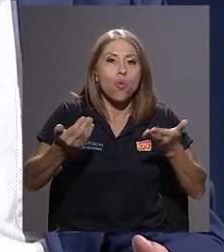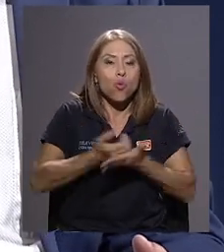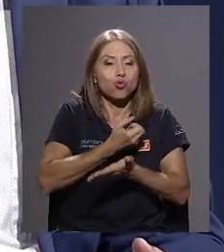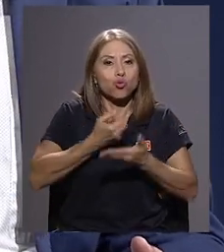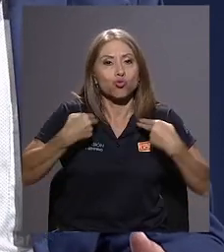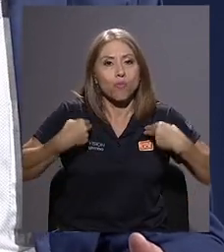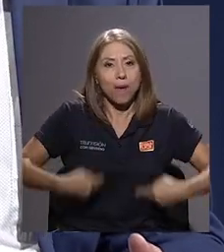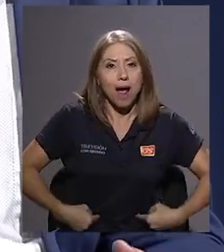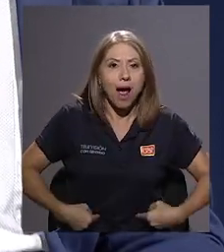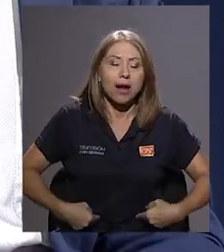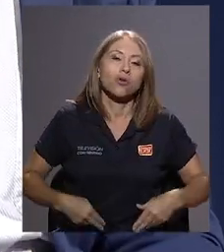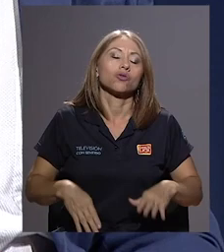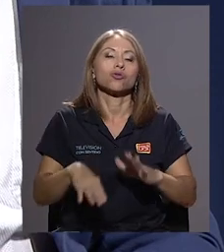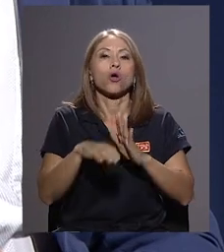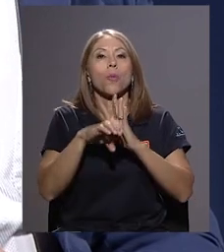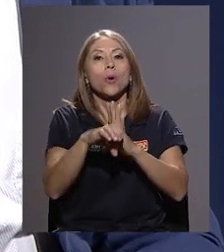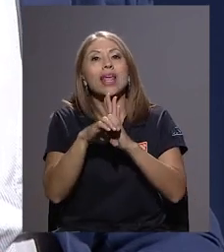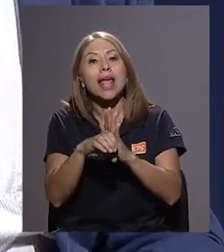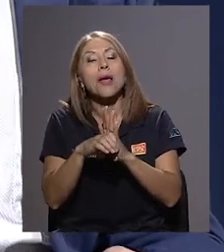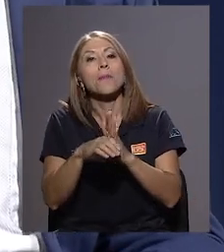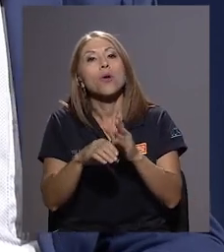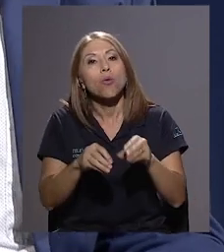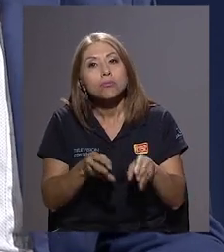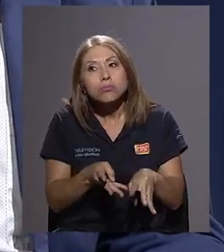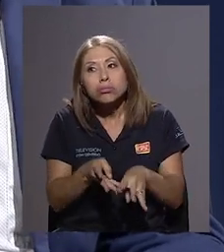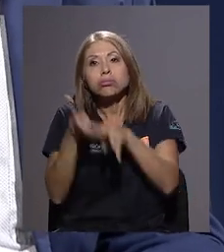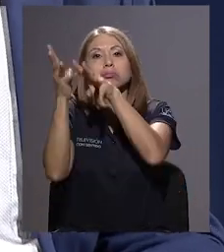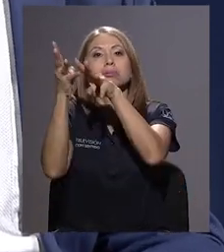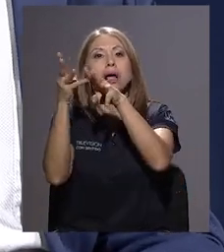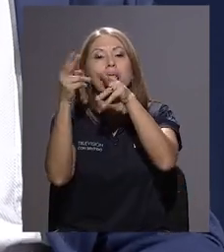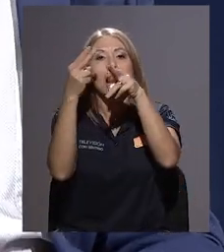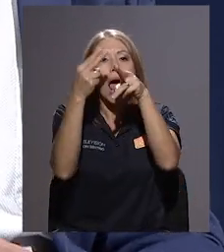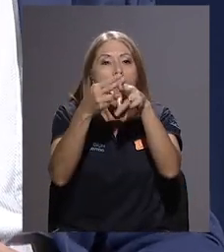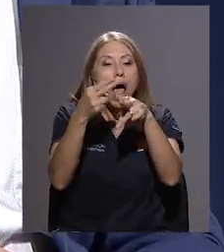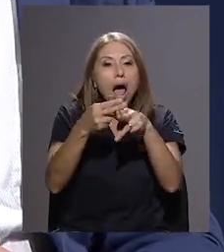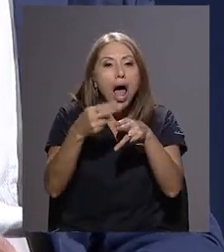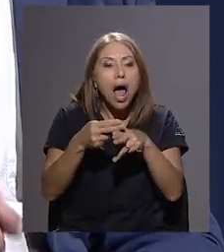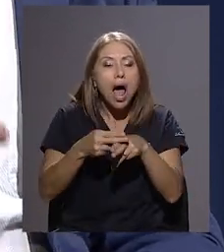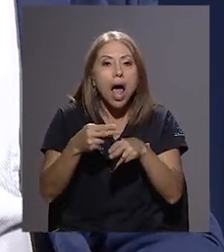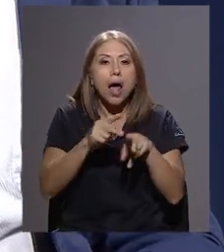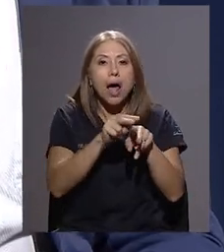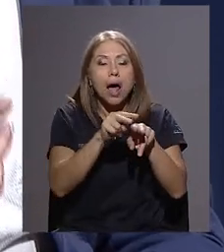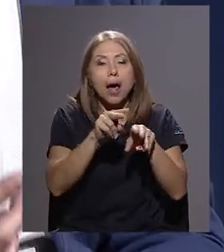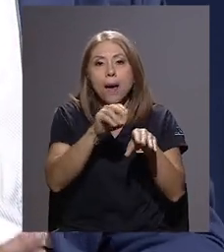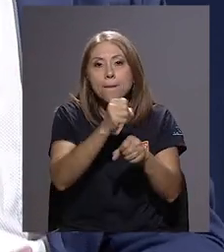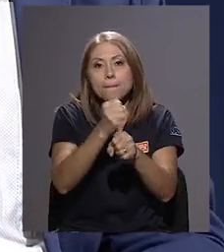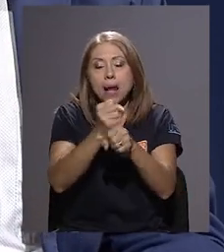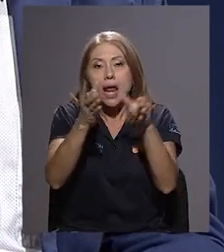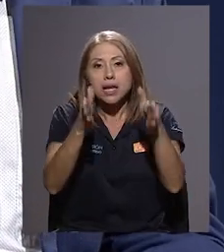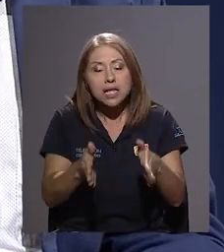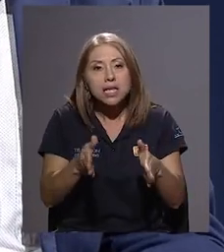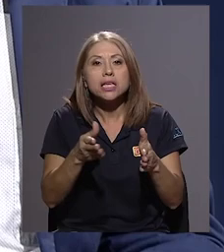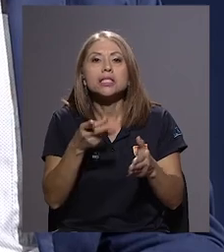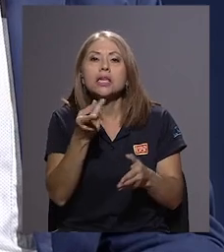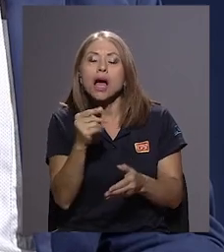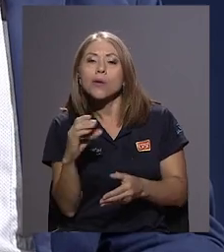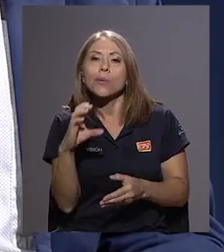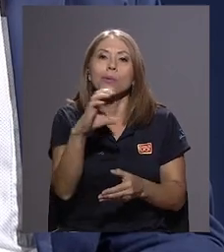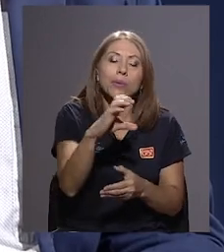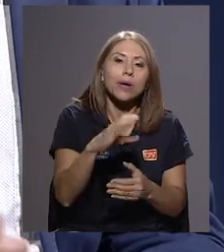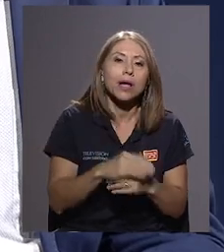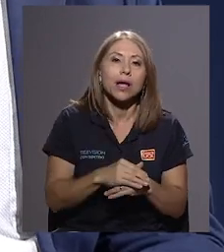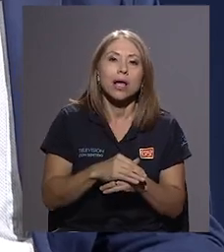planilla, la institución, las evaluaciones que se les hacen a los recursos humanos, los procesos de